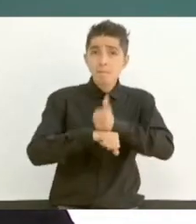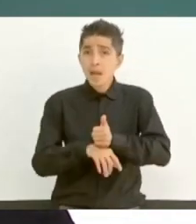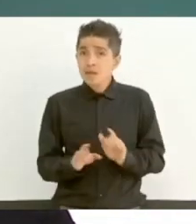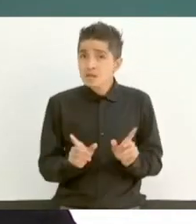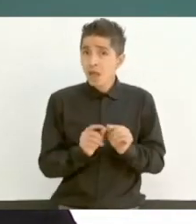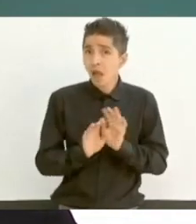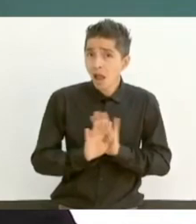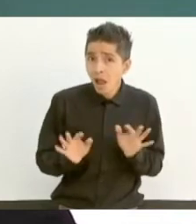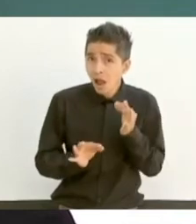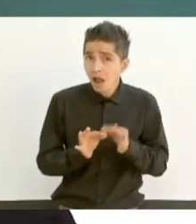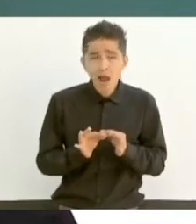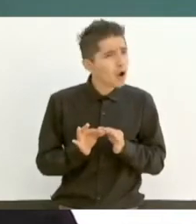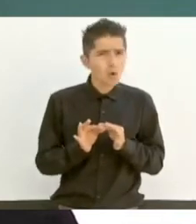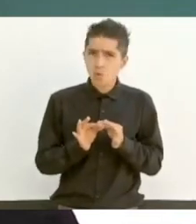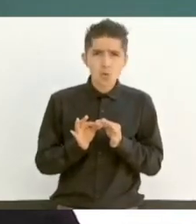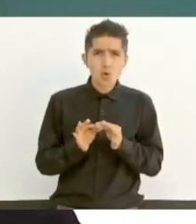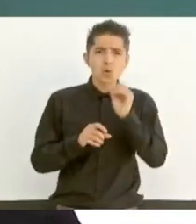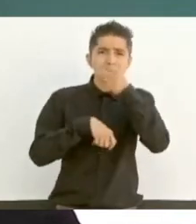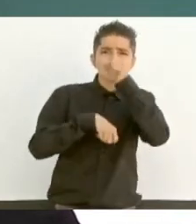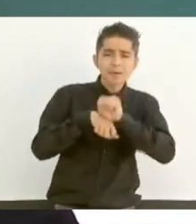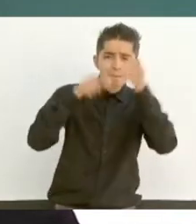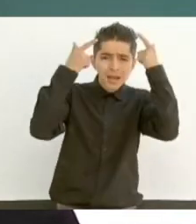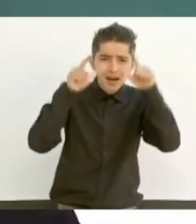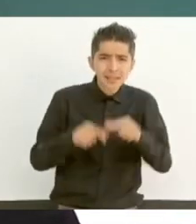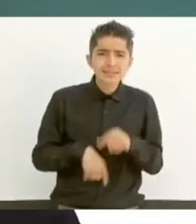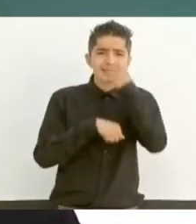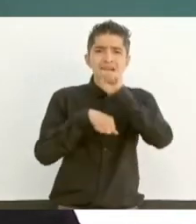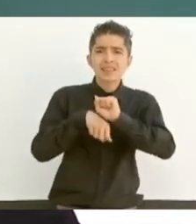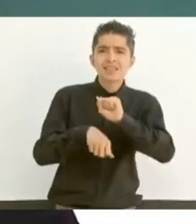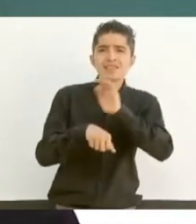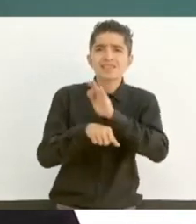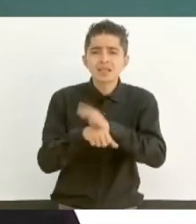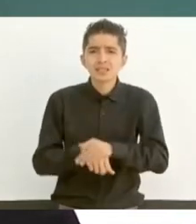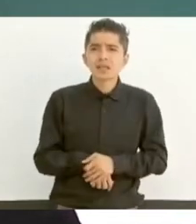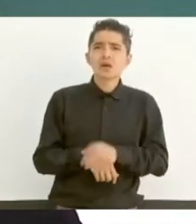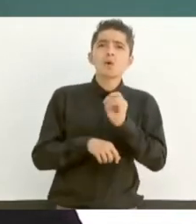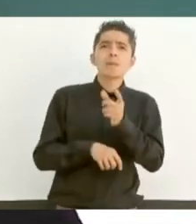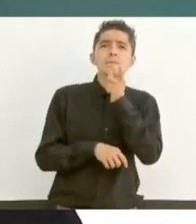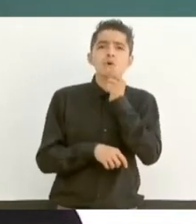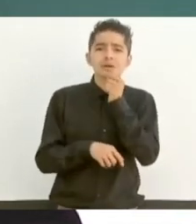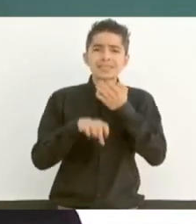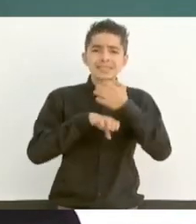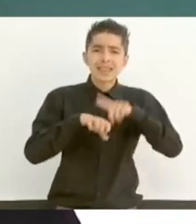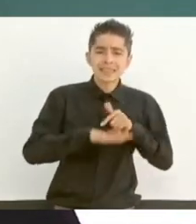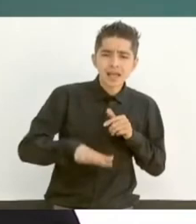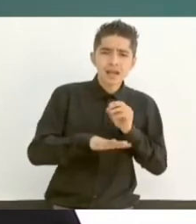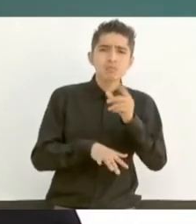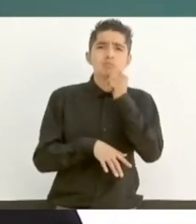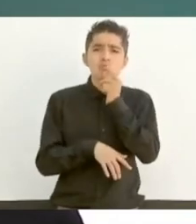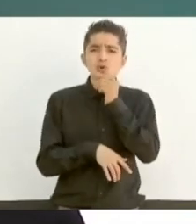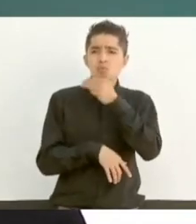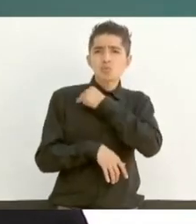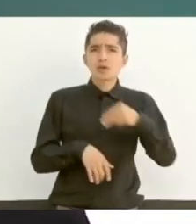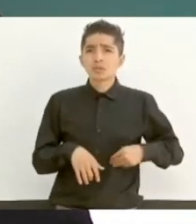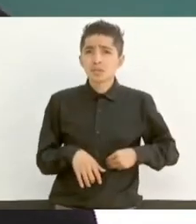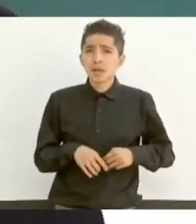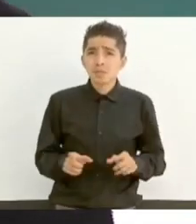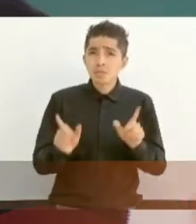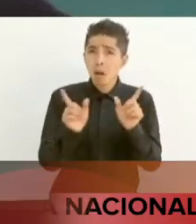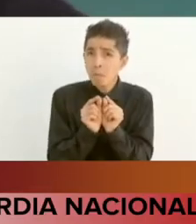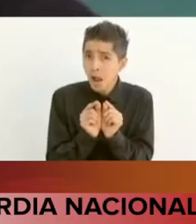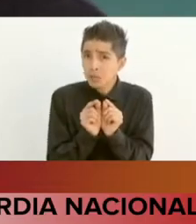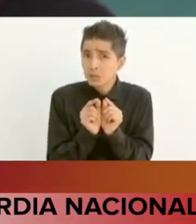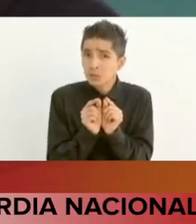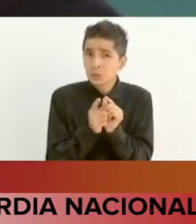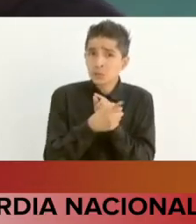Secretaría de Marina y de Secretaría de Defensa y de las policías estatales, municipales, no